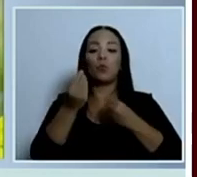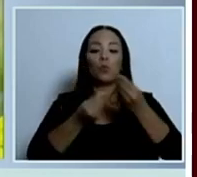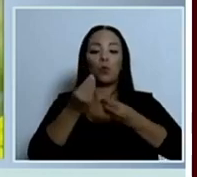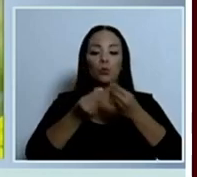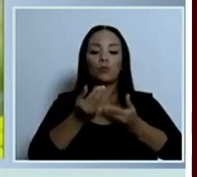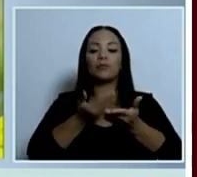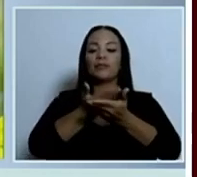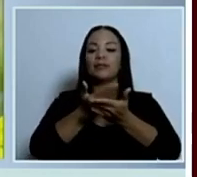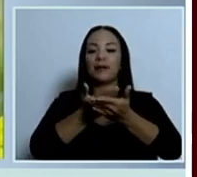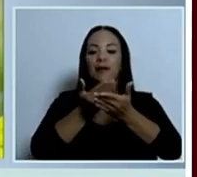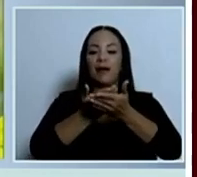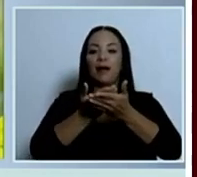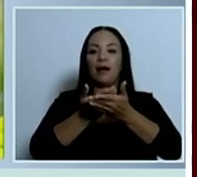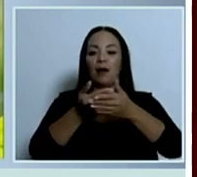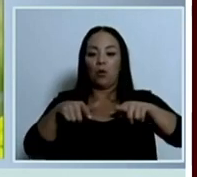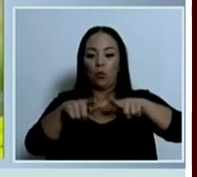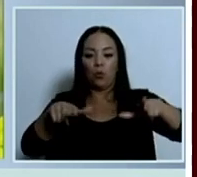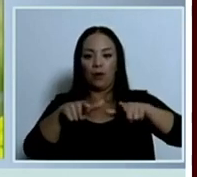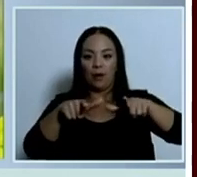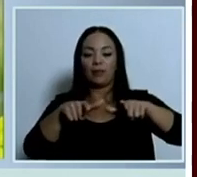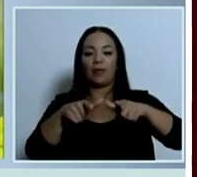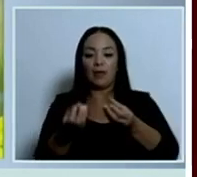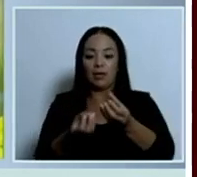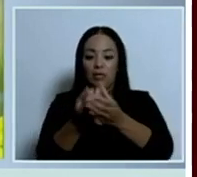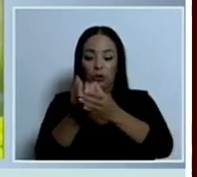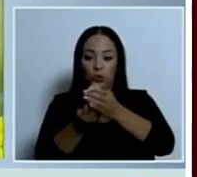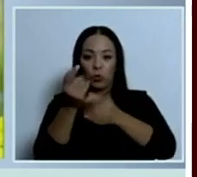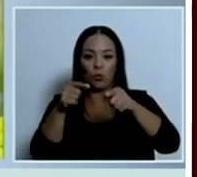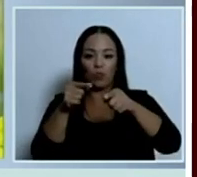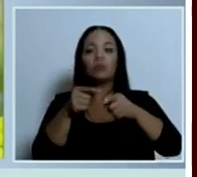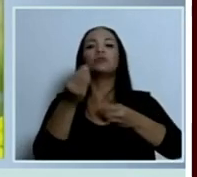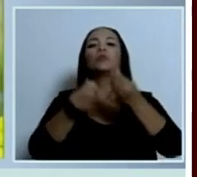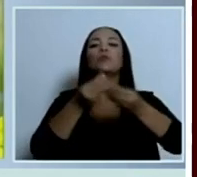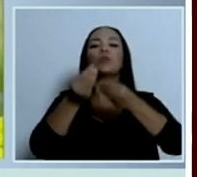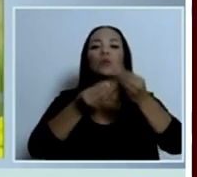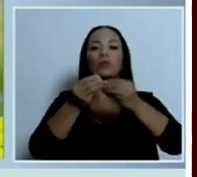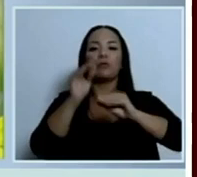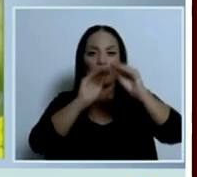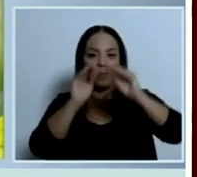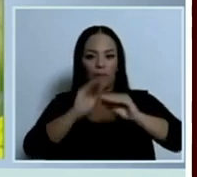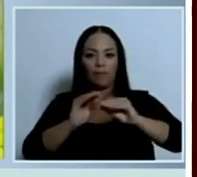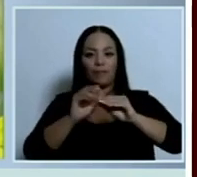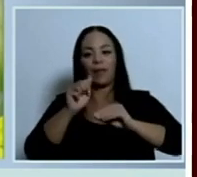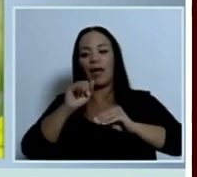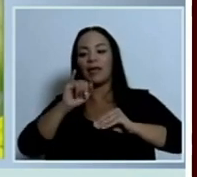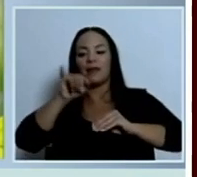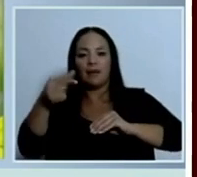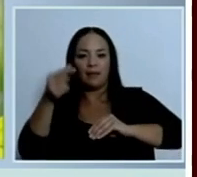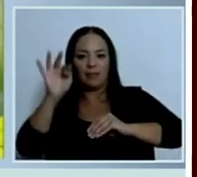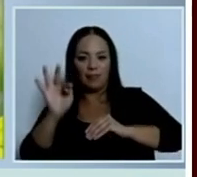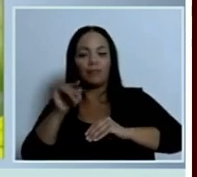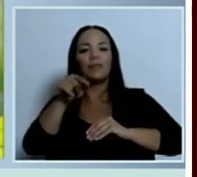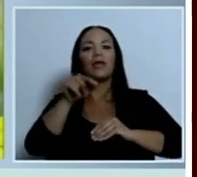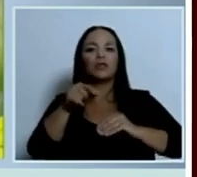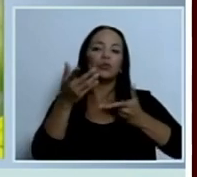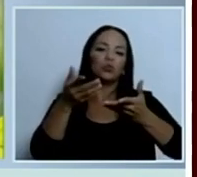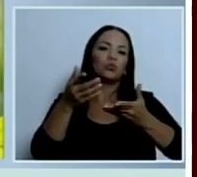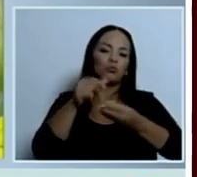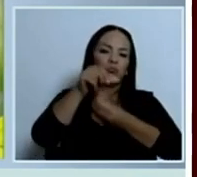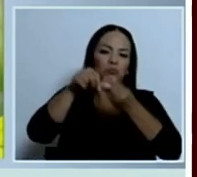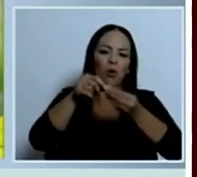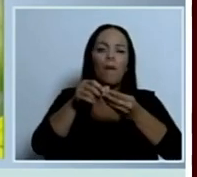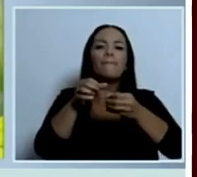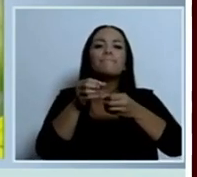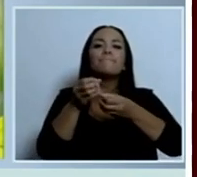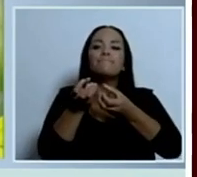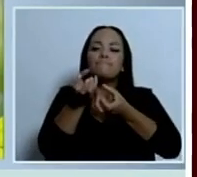almacén de insumos, se compone, es un producto formulado, que se compone con un IAGT, que es un ingrediente grado activo, grado técnico, o la molécula